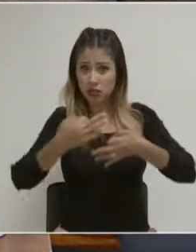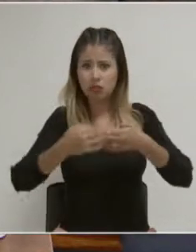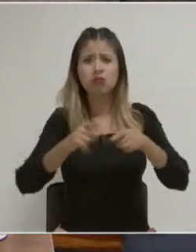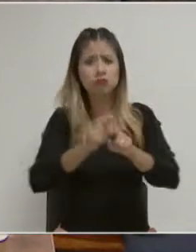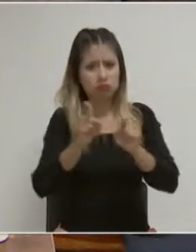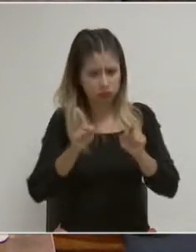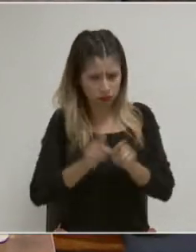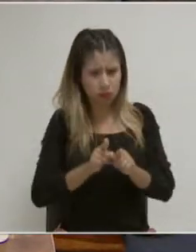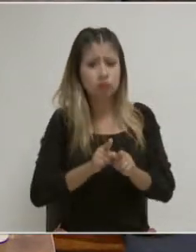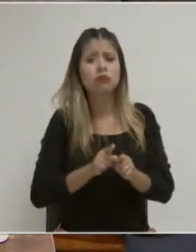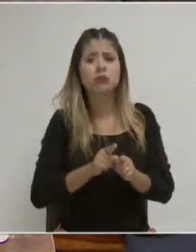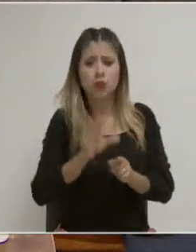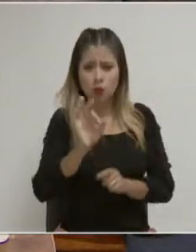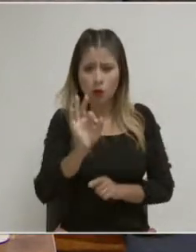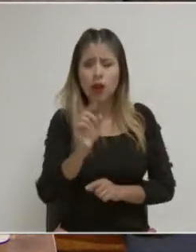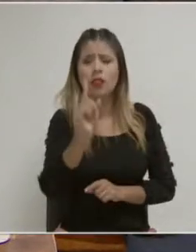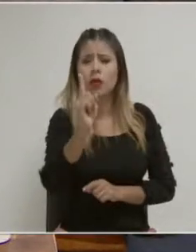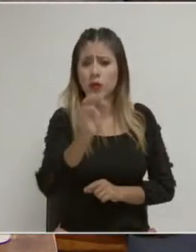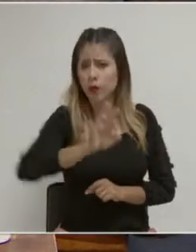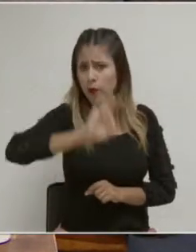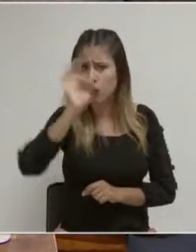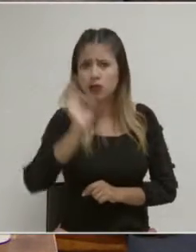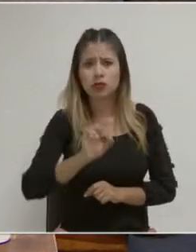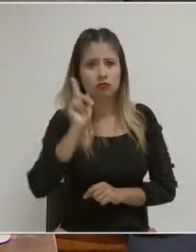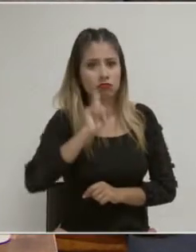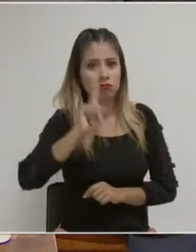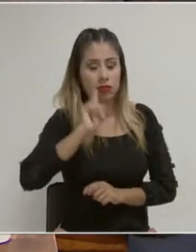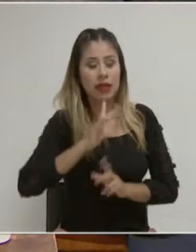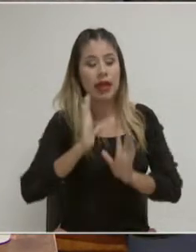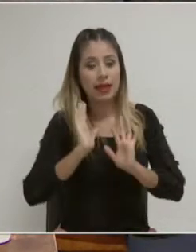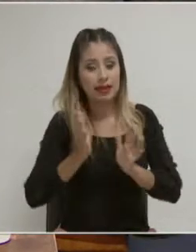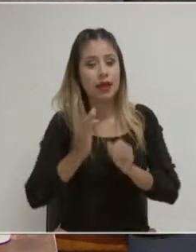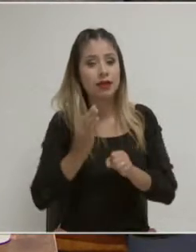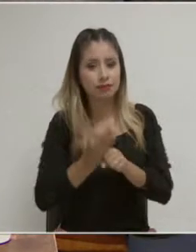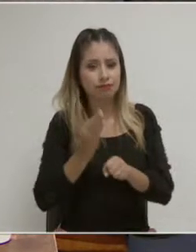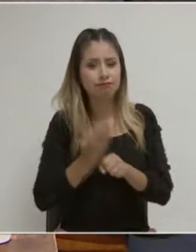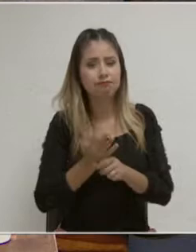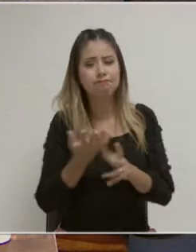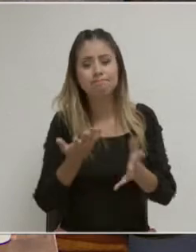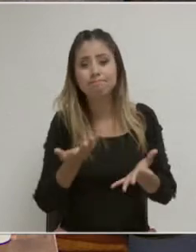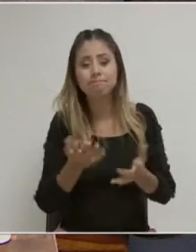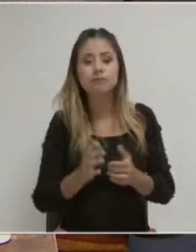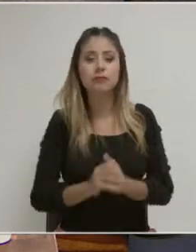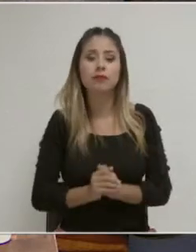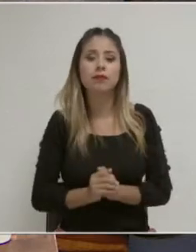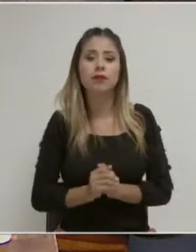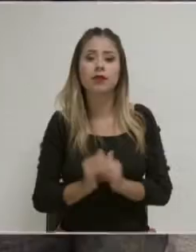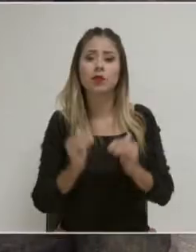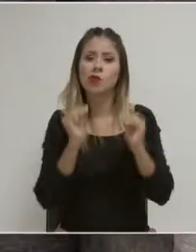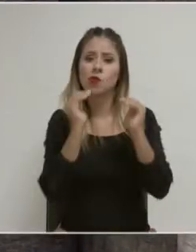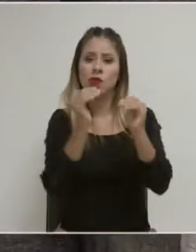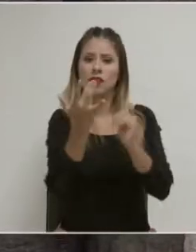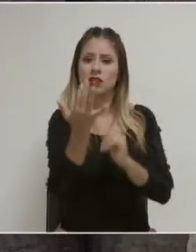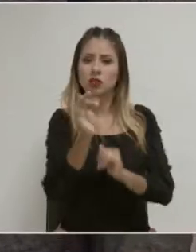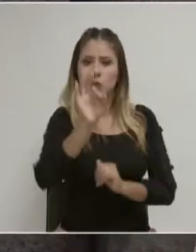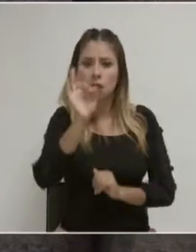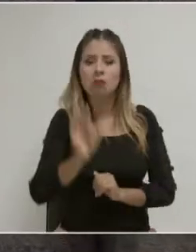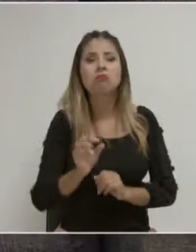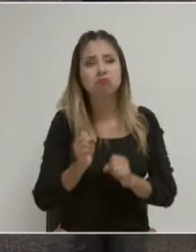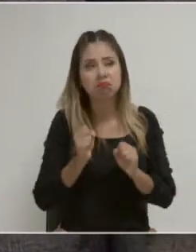41% de mujeres y 51% de hombres, pero eso pues es una paridad técnica definitivamente.